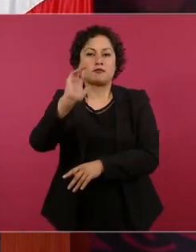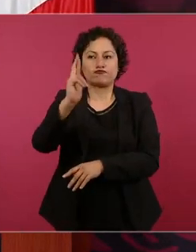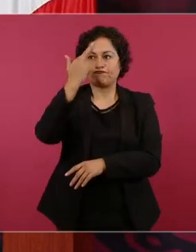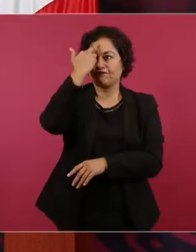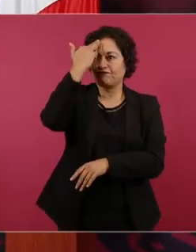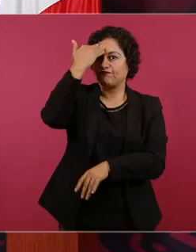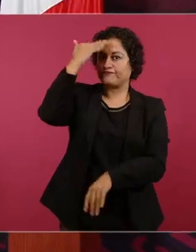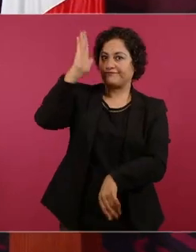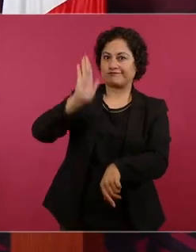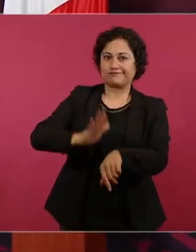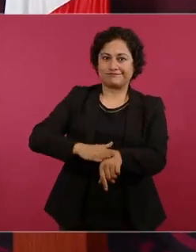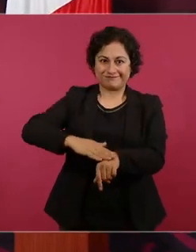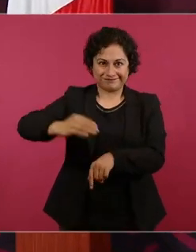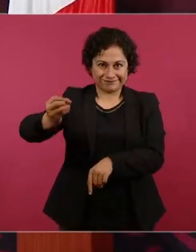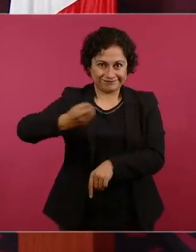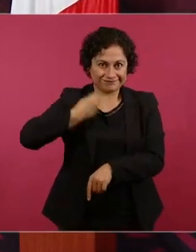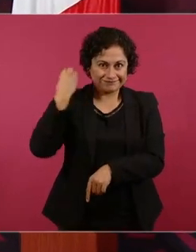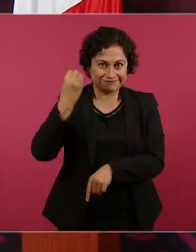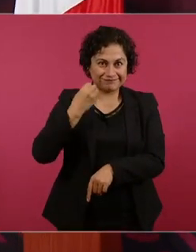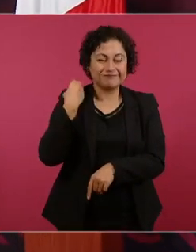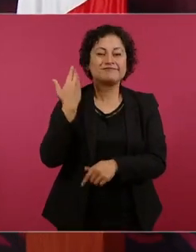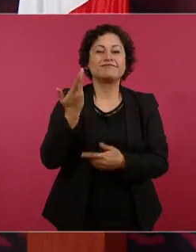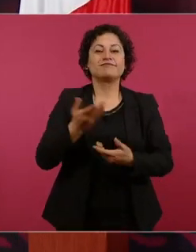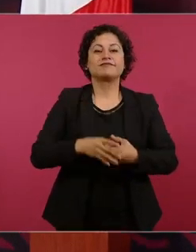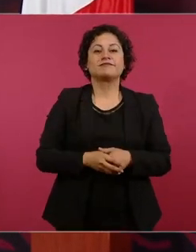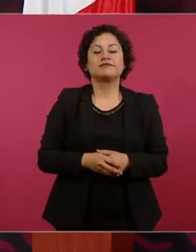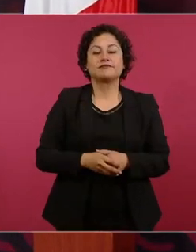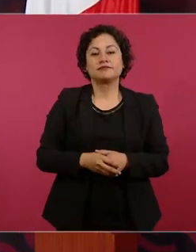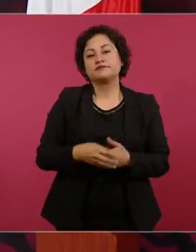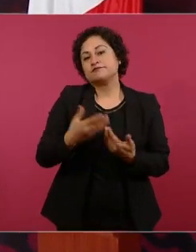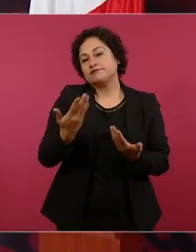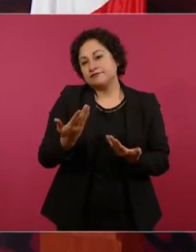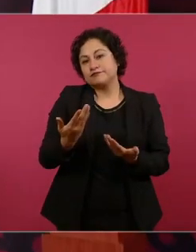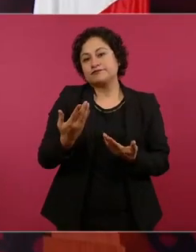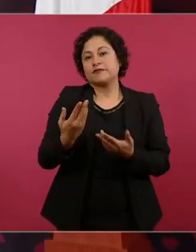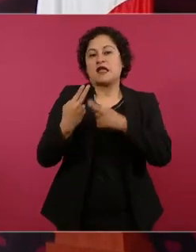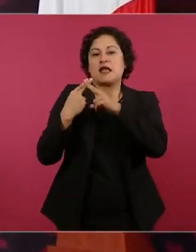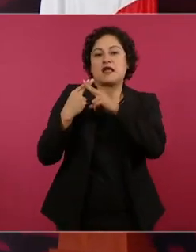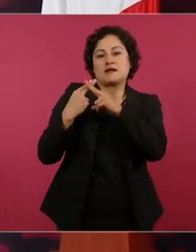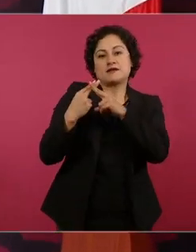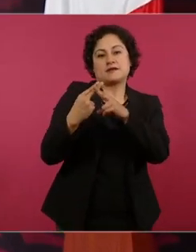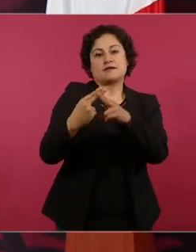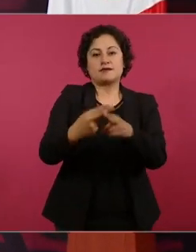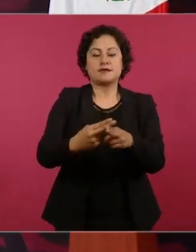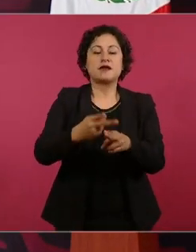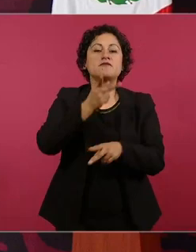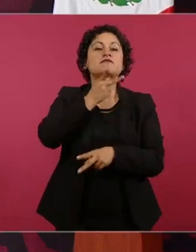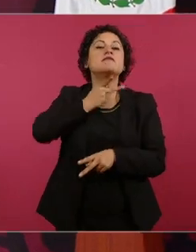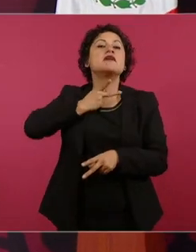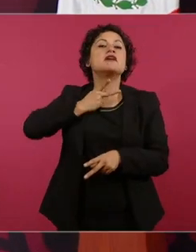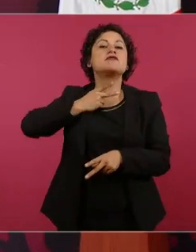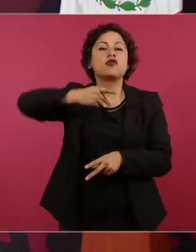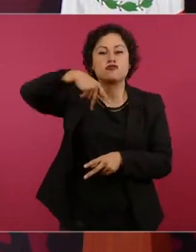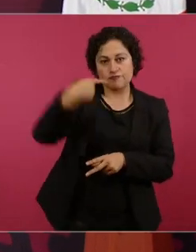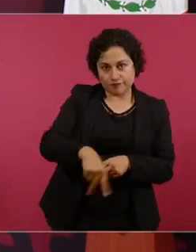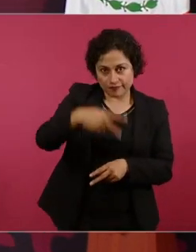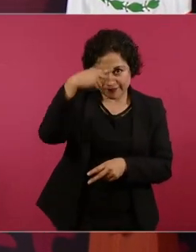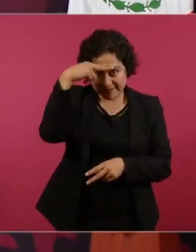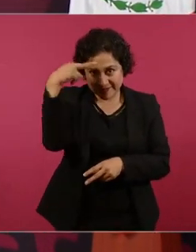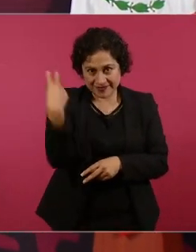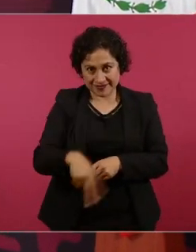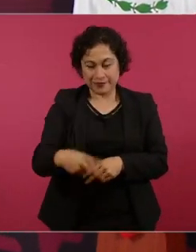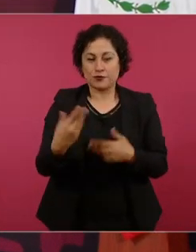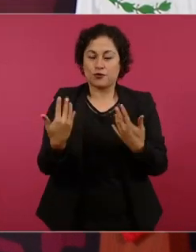de un aniversario más de la expropiación petrolera es un